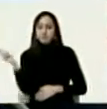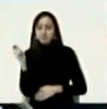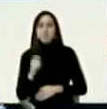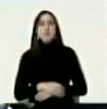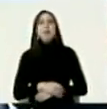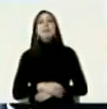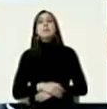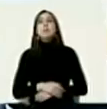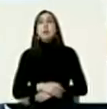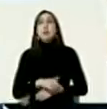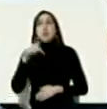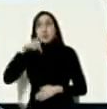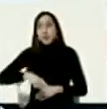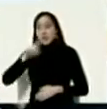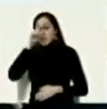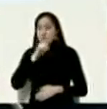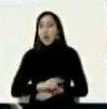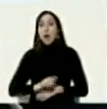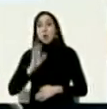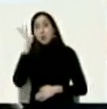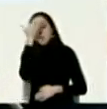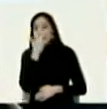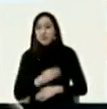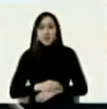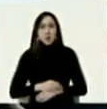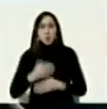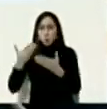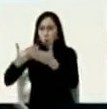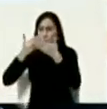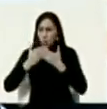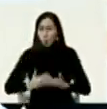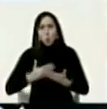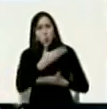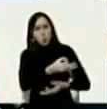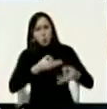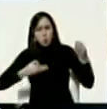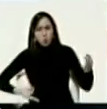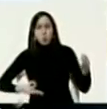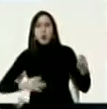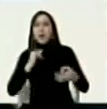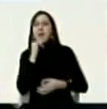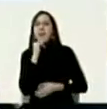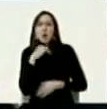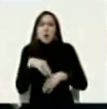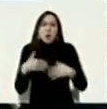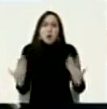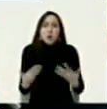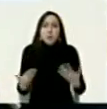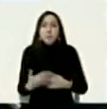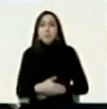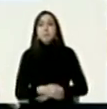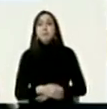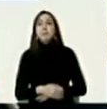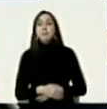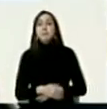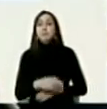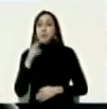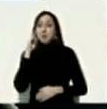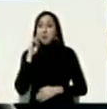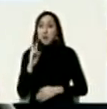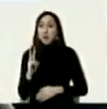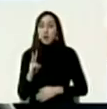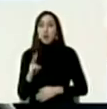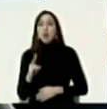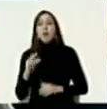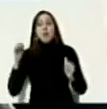de este año empezamos a recibir informaciones noticias mensajes donde se notaba la intención